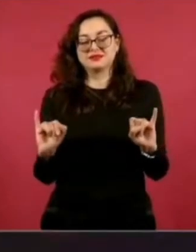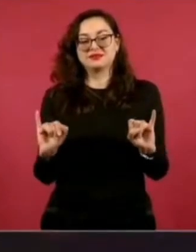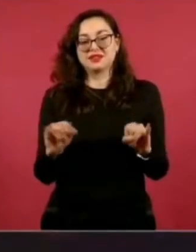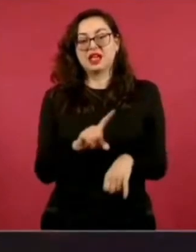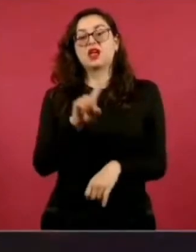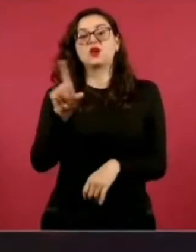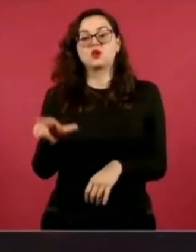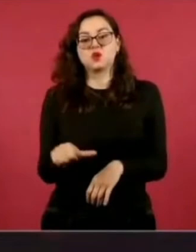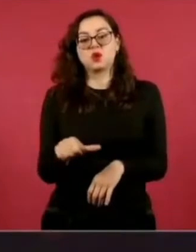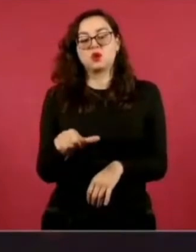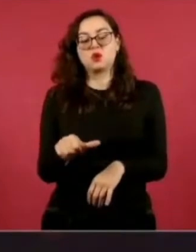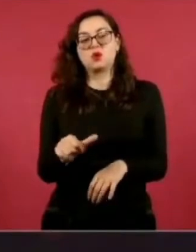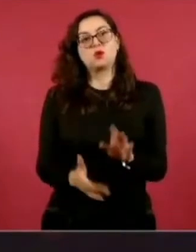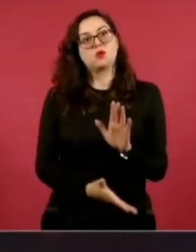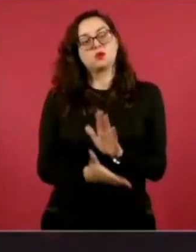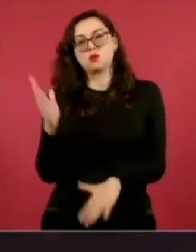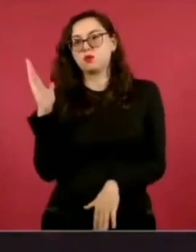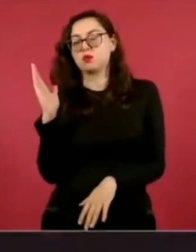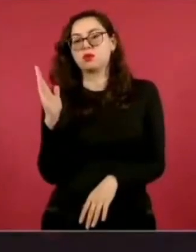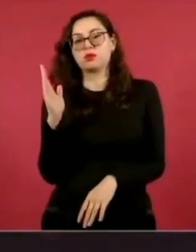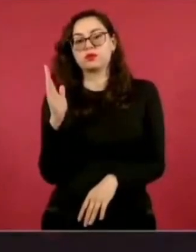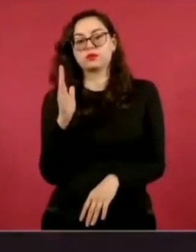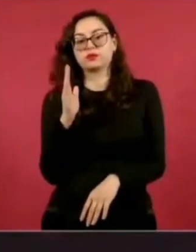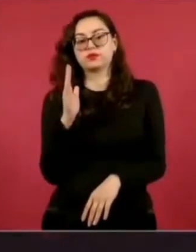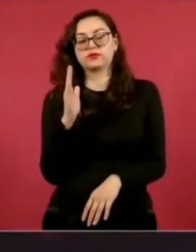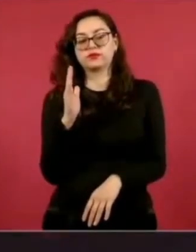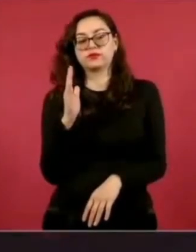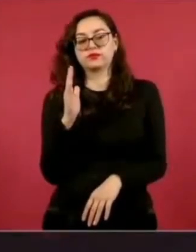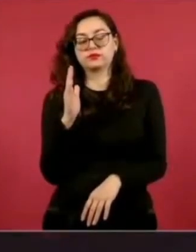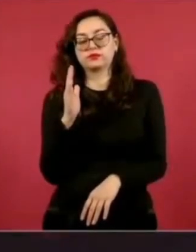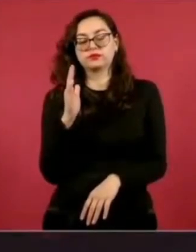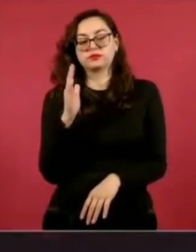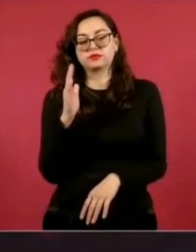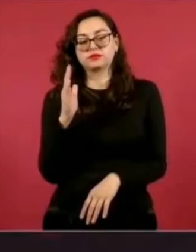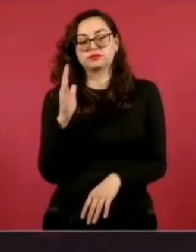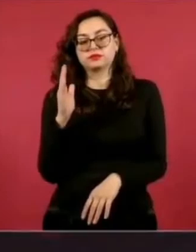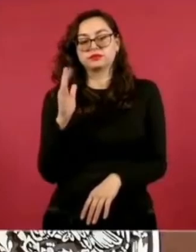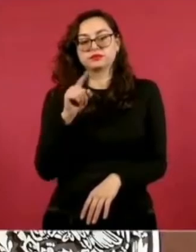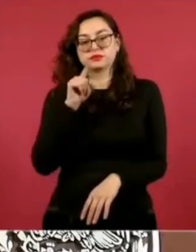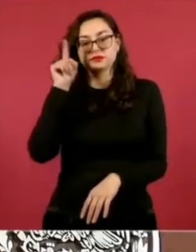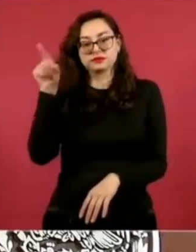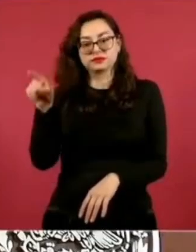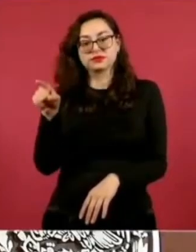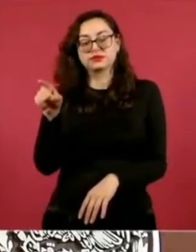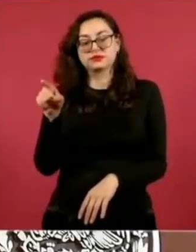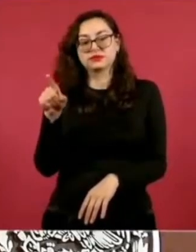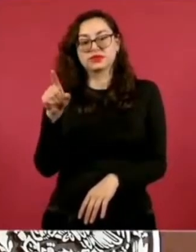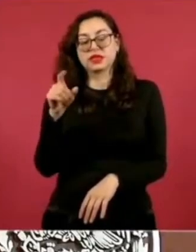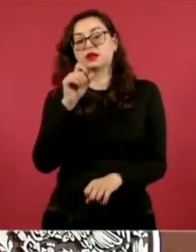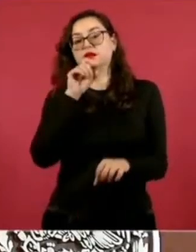luego ya vamos a inaugurar el acueducto,